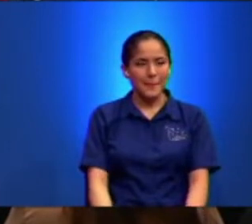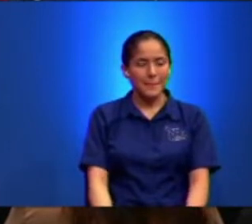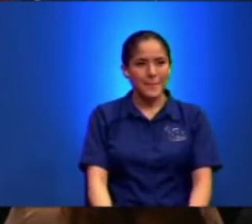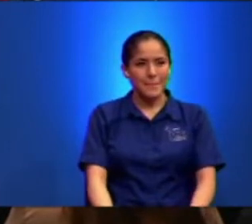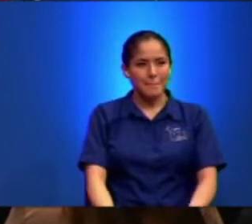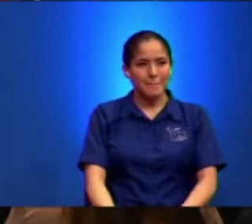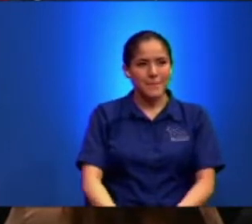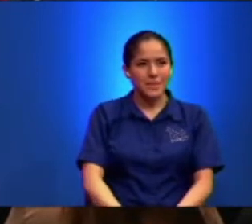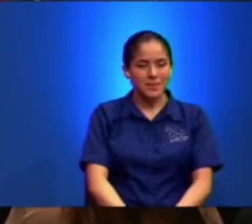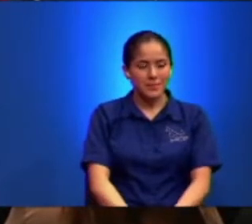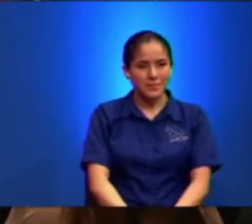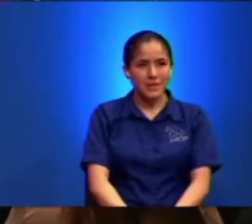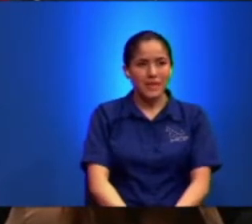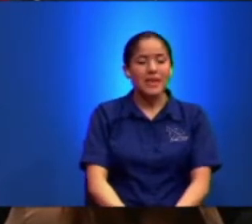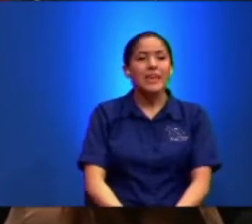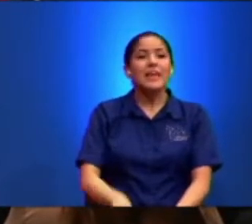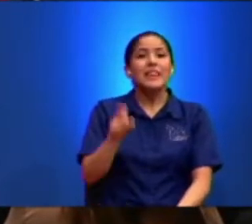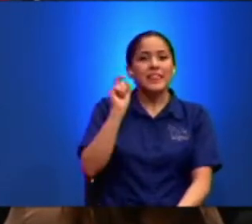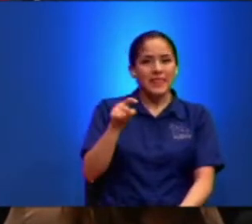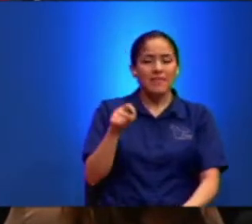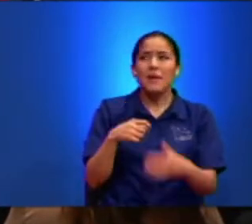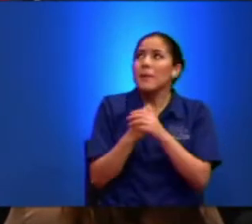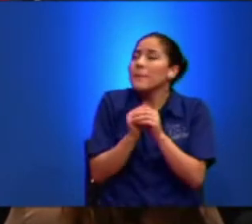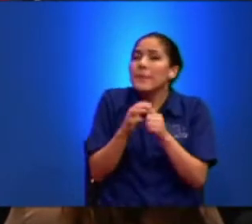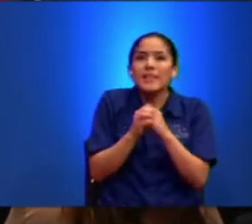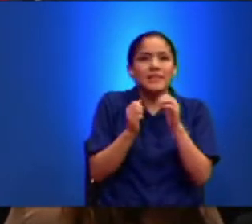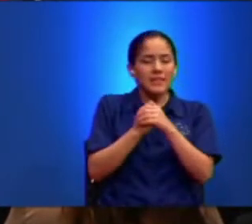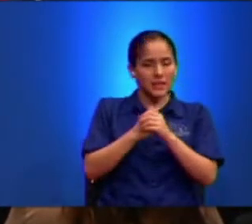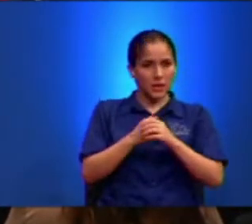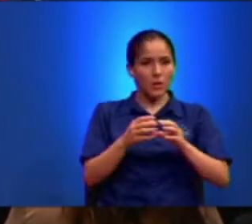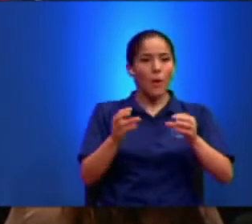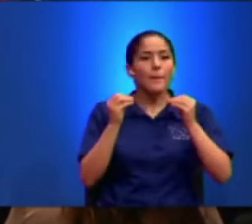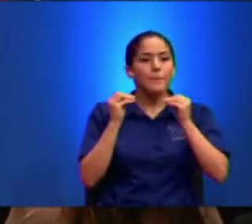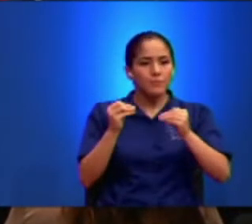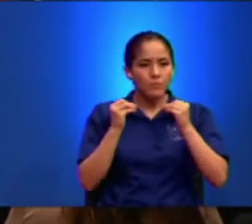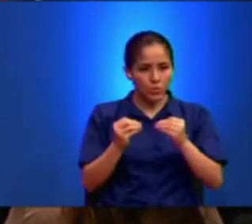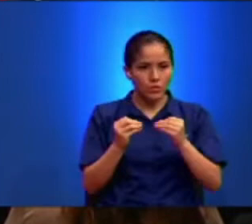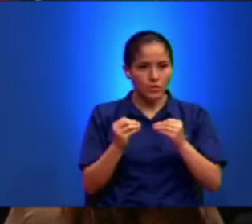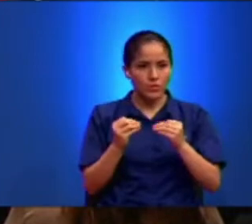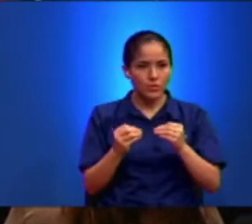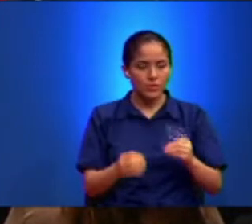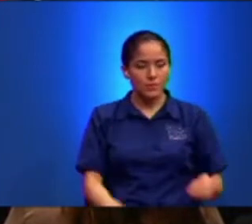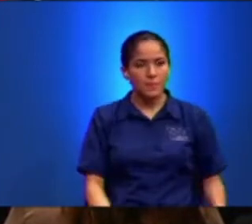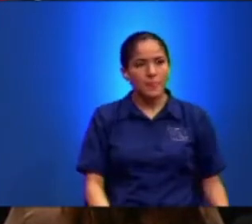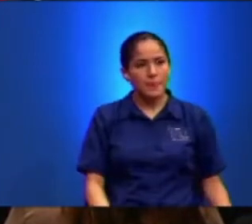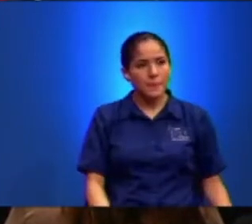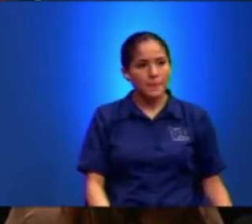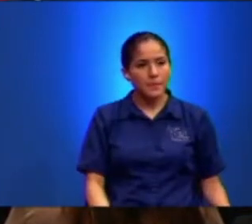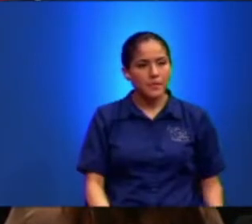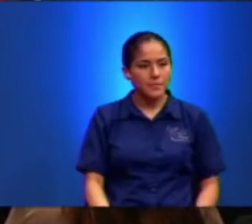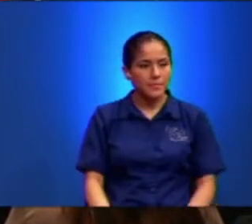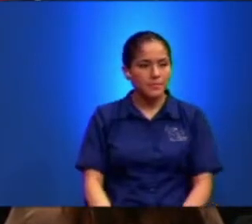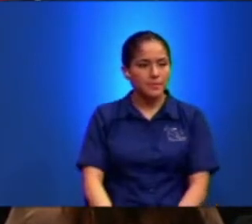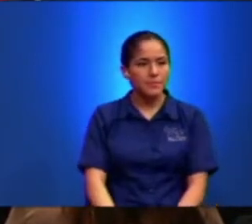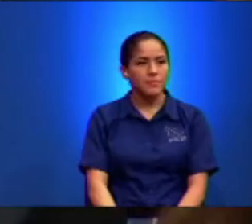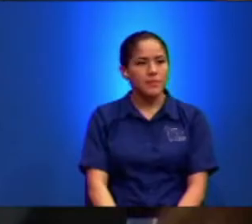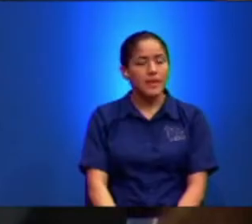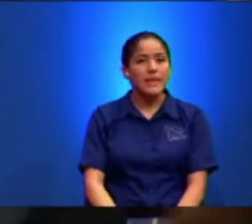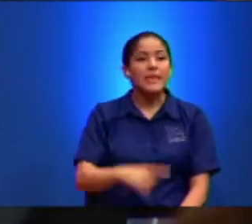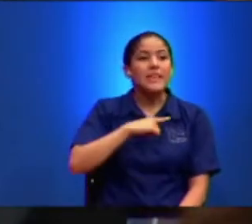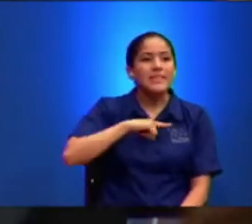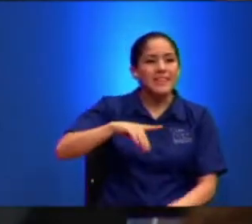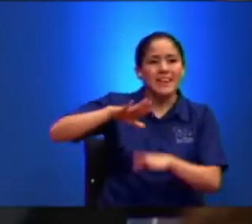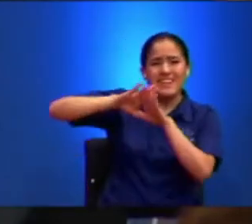Debe Padecer Mucho Bueno Sigamos Sigamos Y Después Hablamos De Eso Debe Padecer Mucho Y Ser